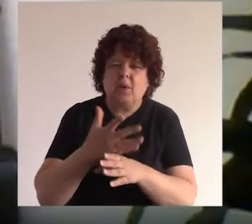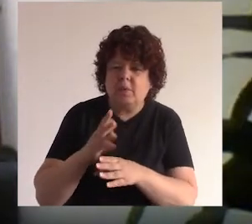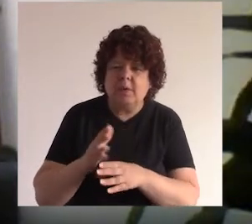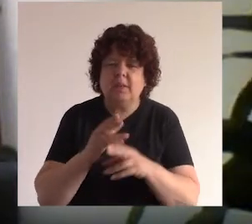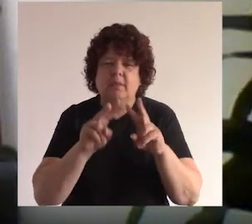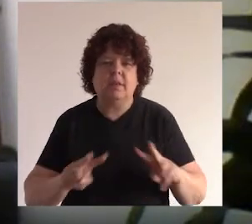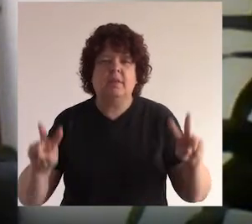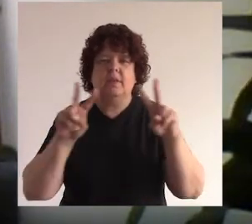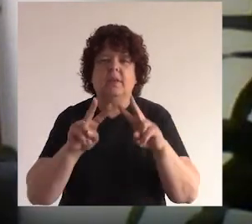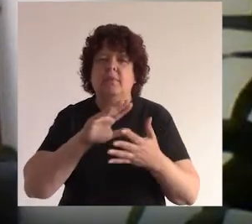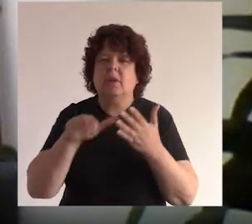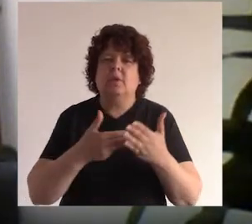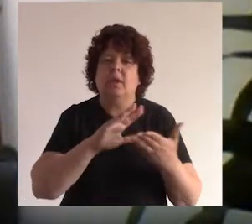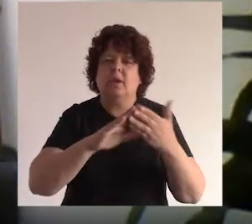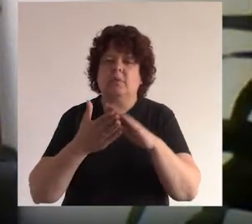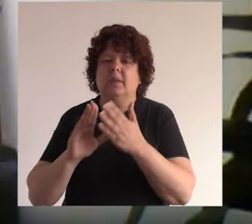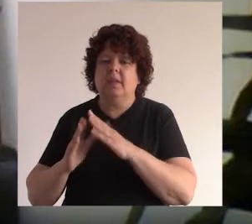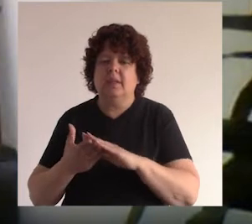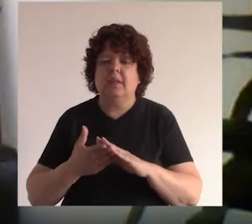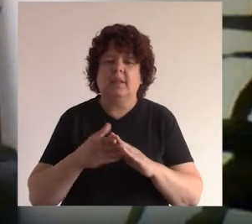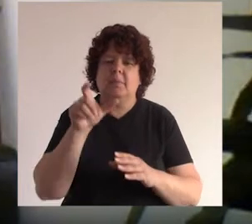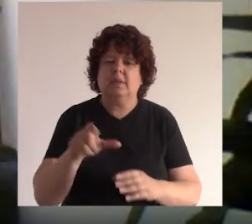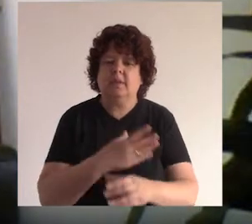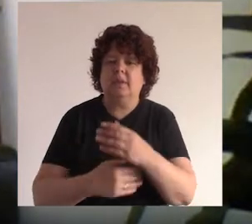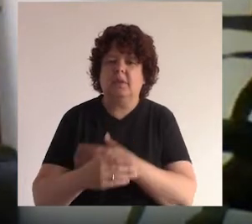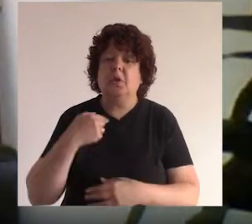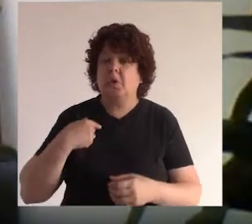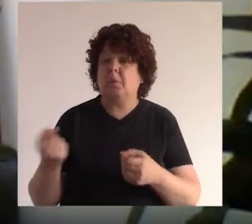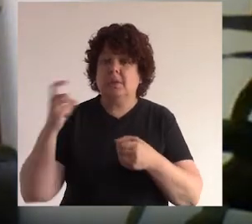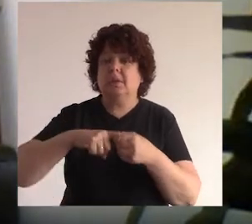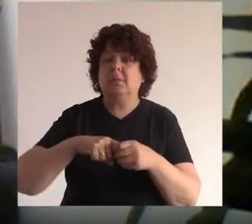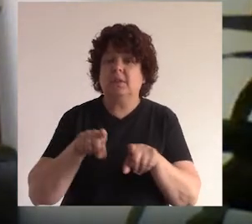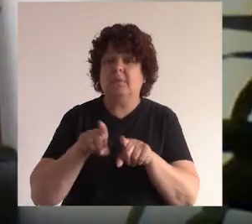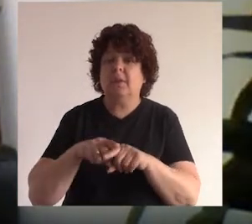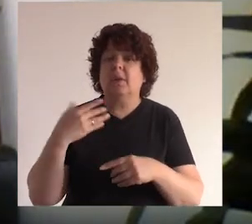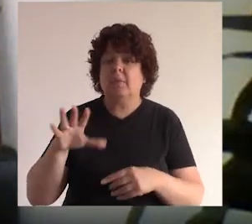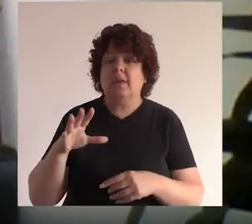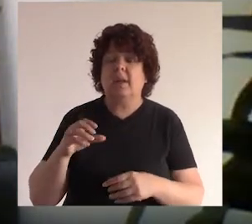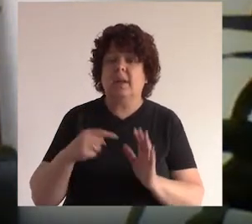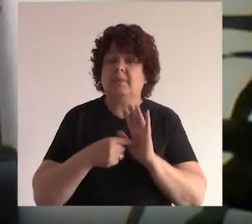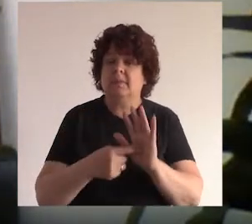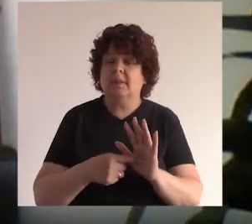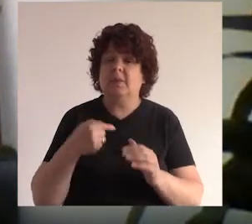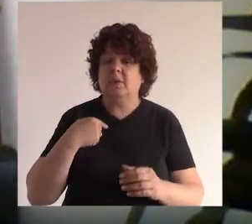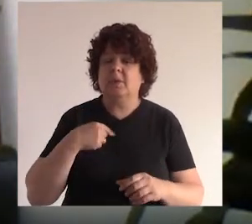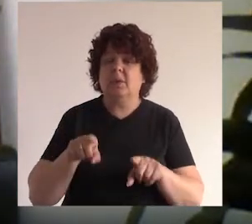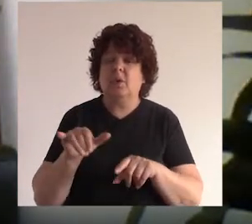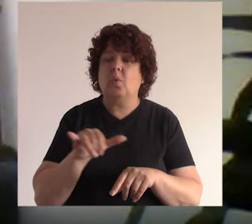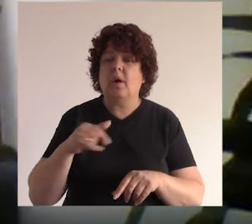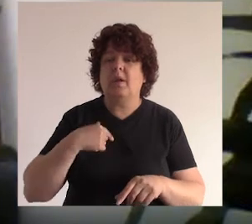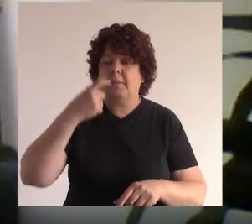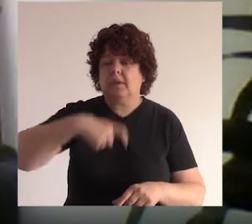mucho contenido de valor para toda la comunidad de personas con discapacidad a la cual yo también pertenezco, como ya me hicieron la presentación